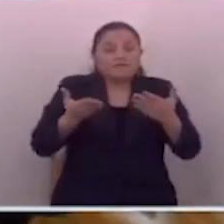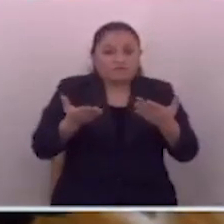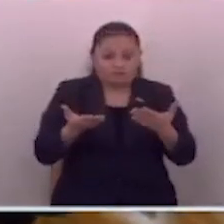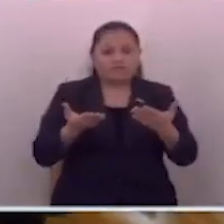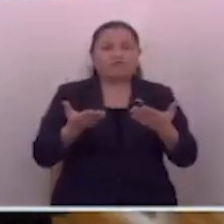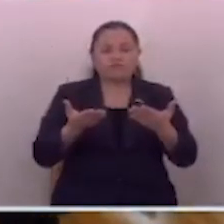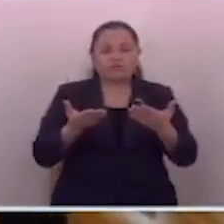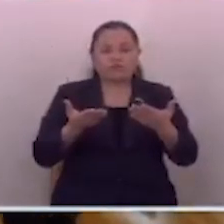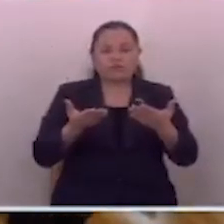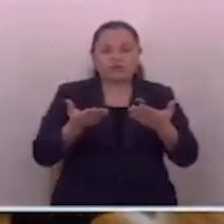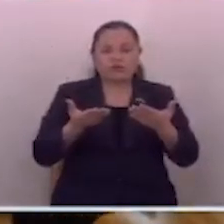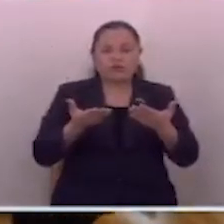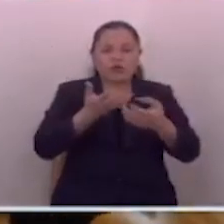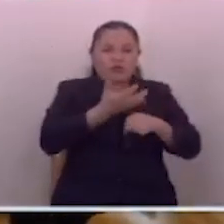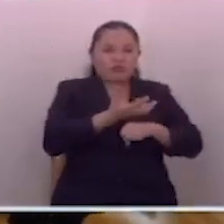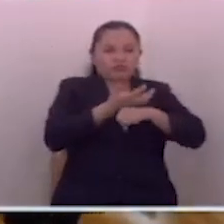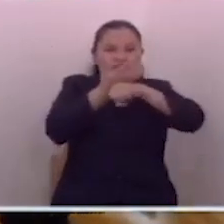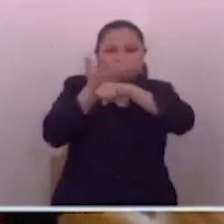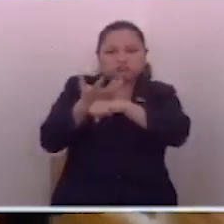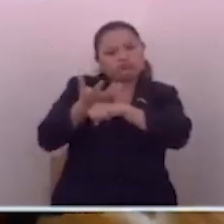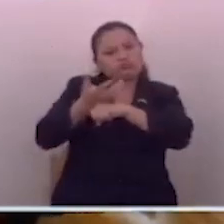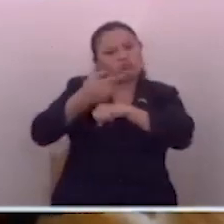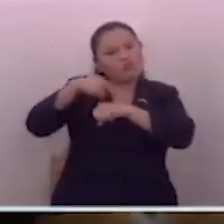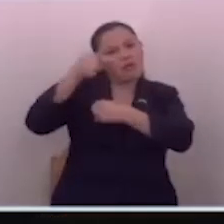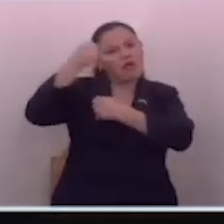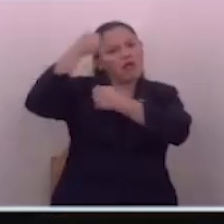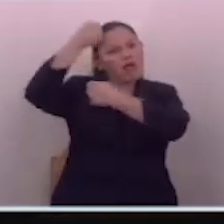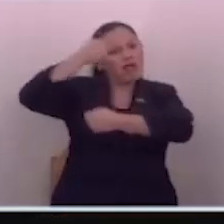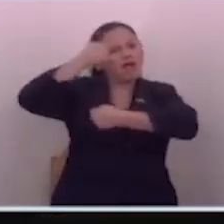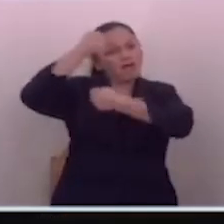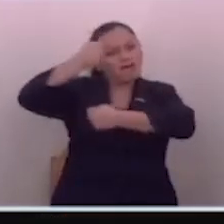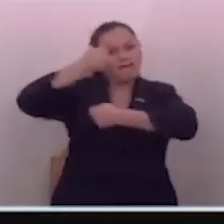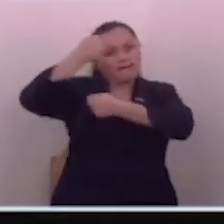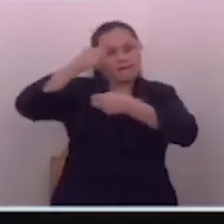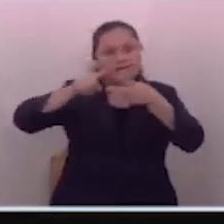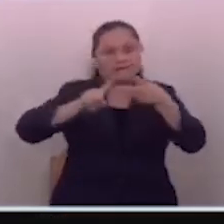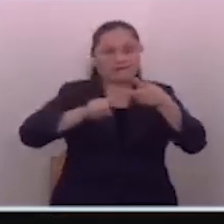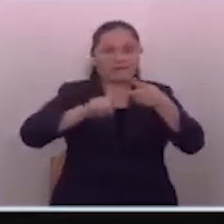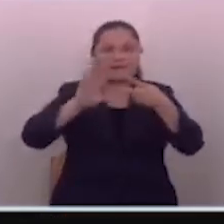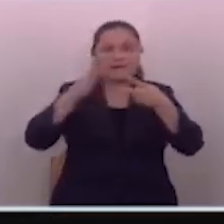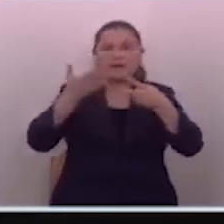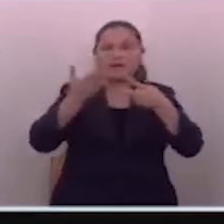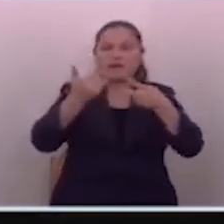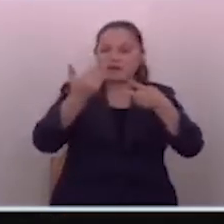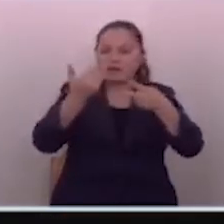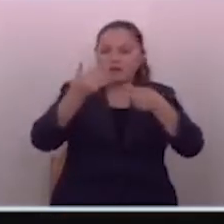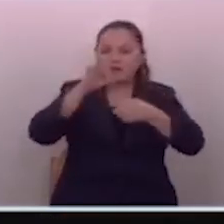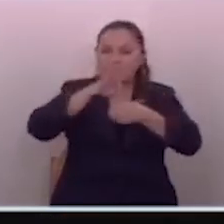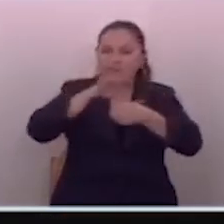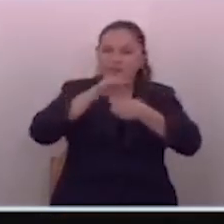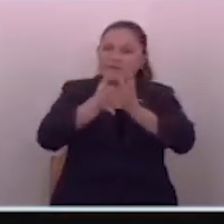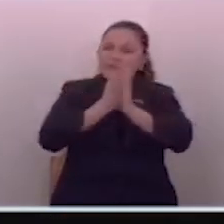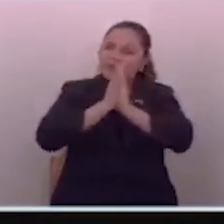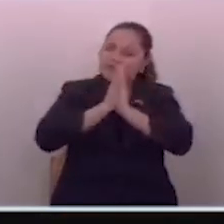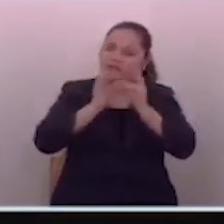los movilizan para marchas, los utilizan para pedirles el voto,